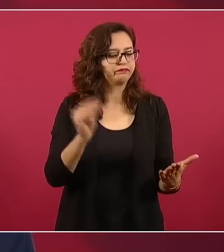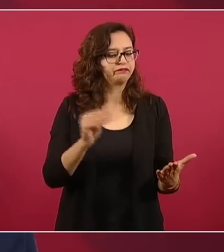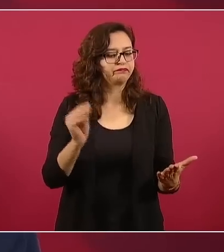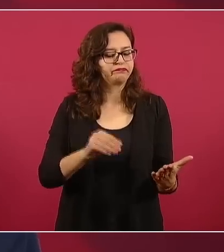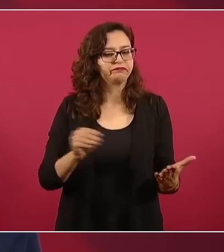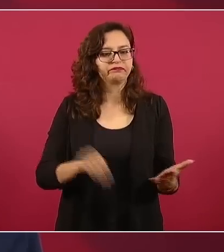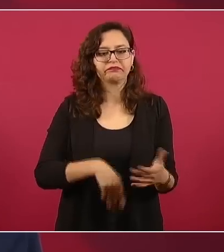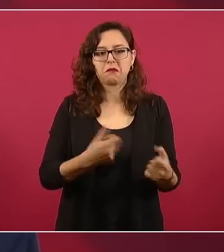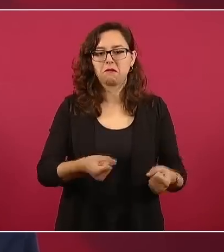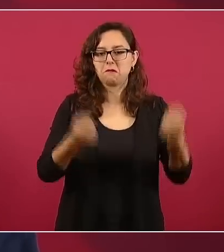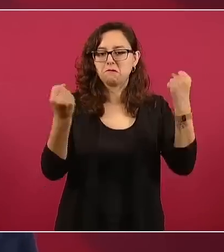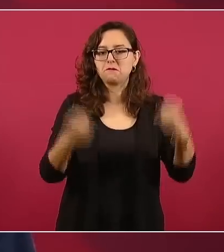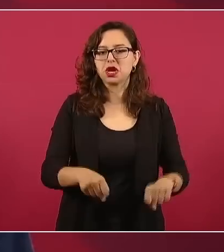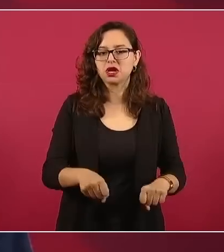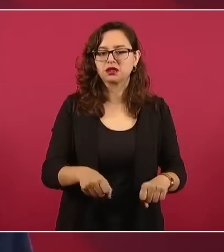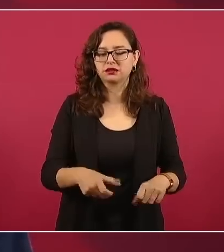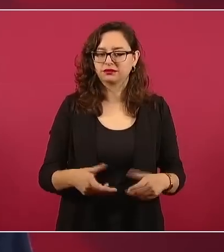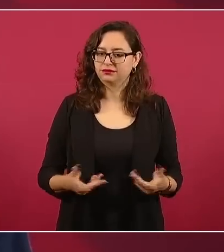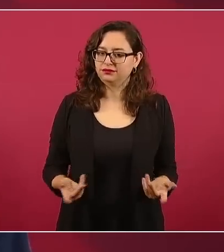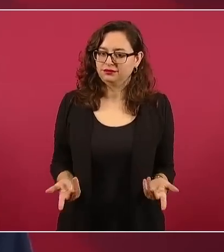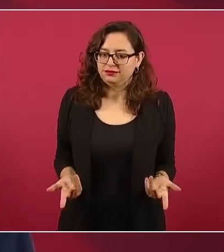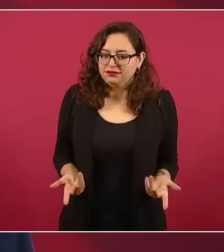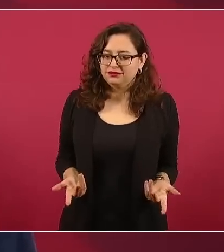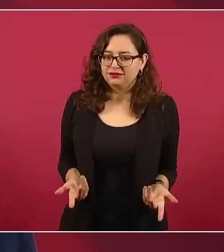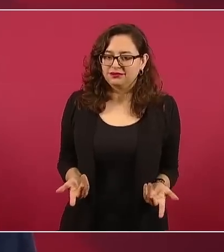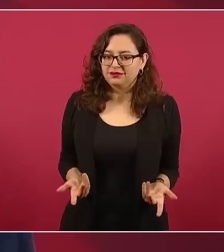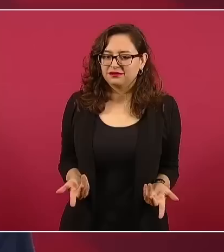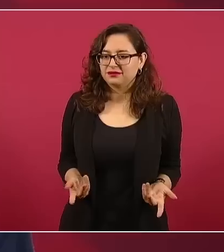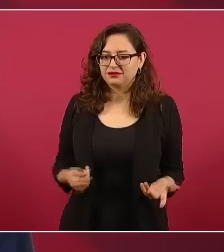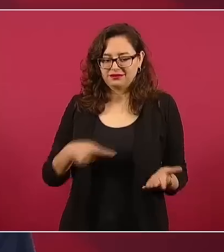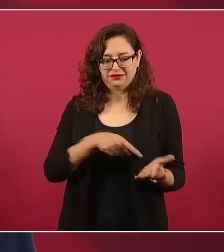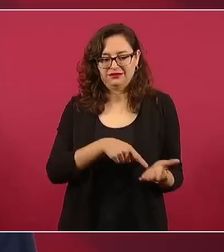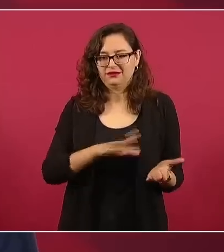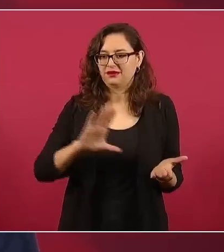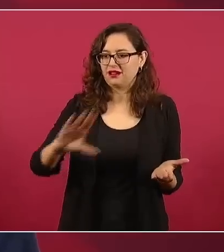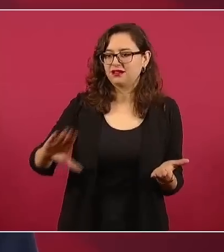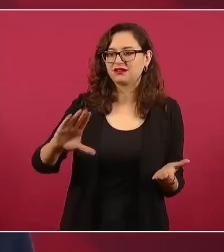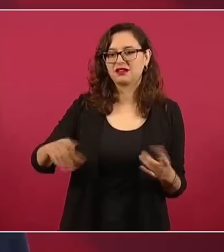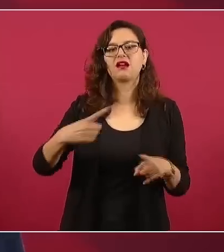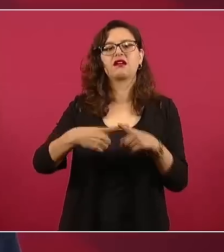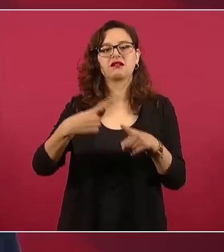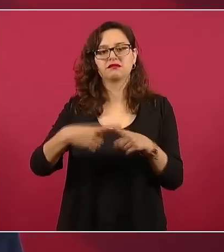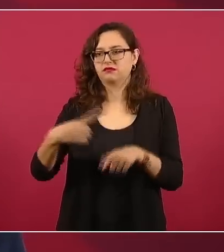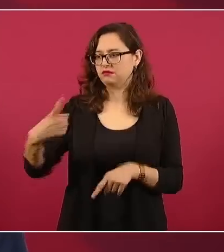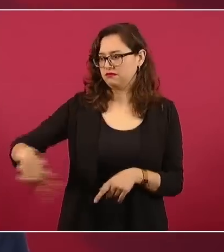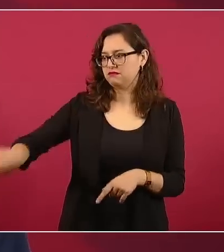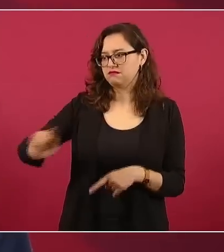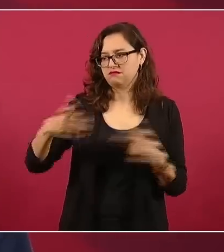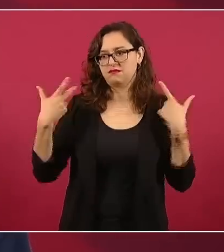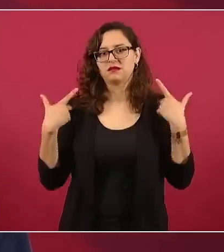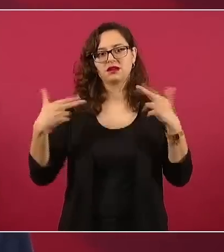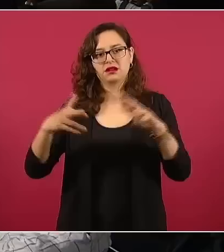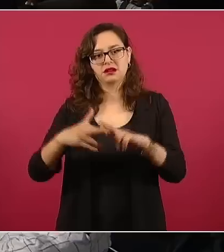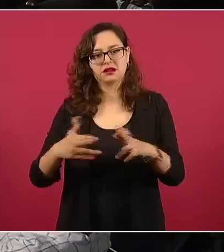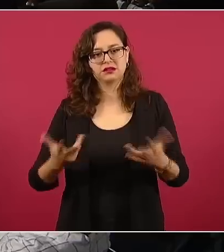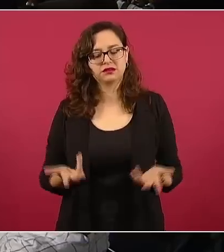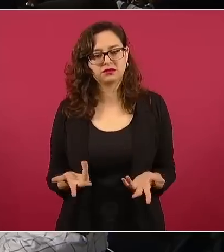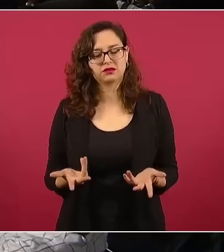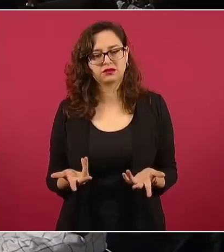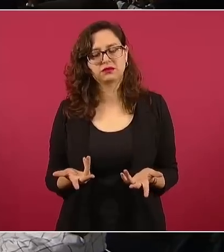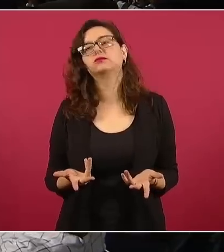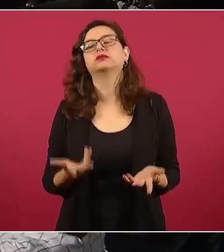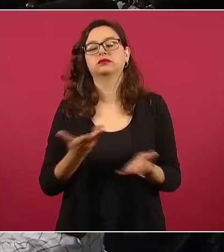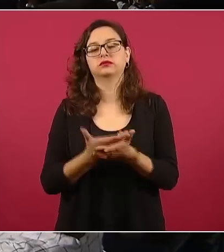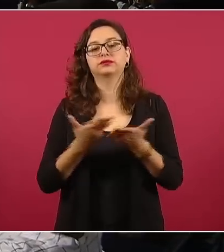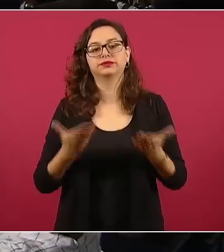que son los que transmiten el conocimiento en el aula. Entonces, ya están